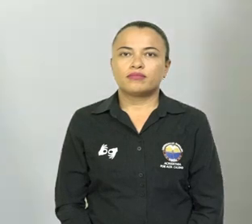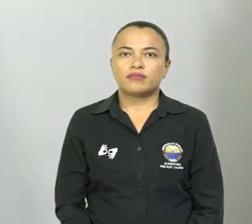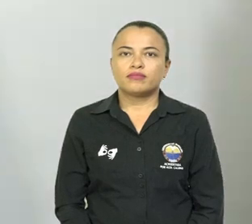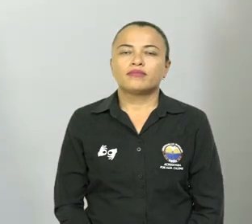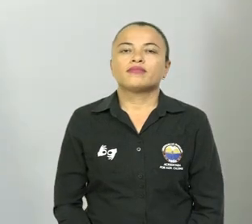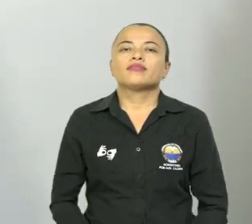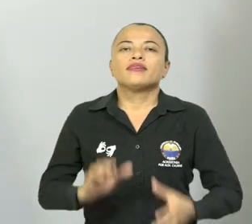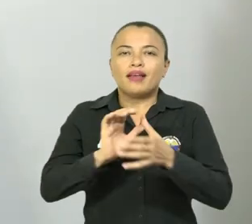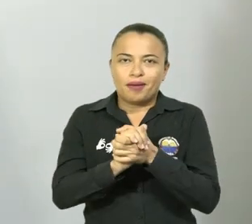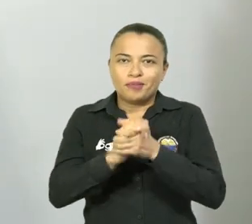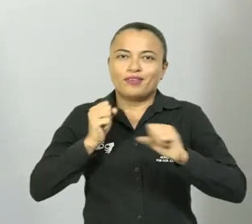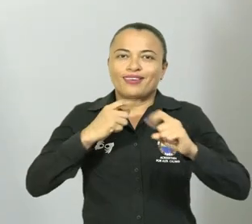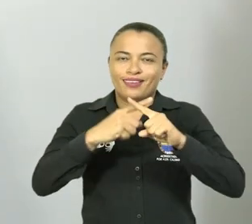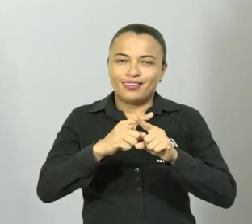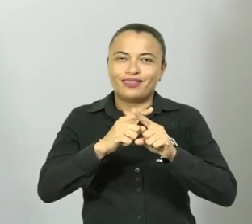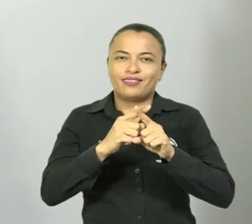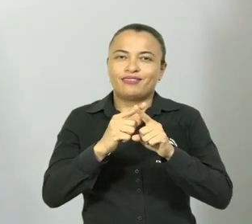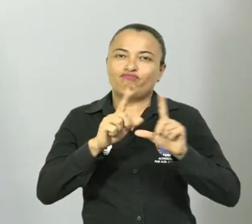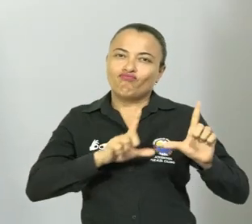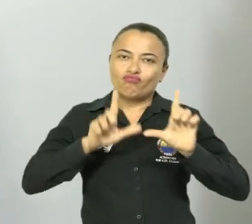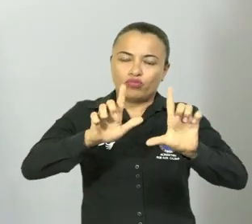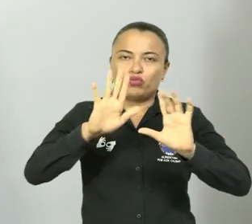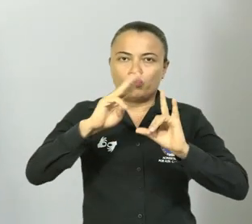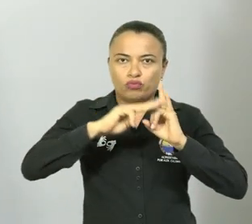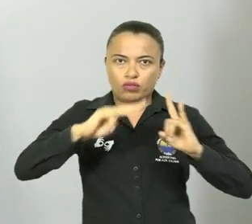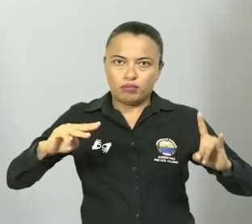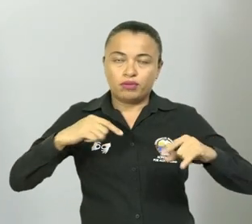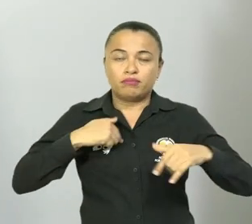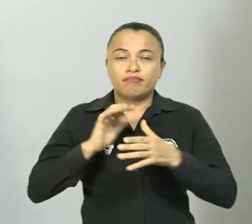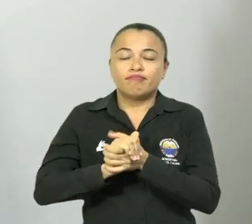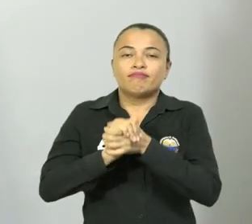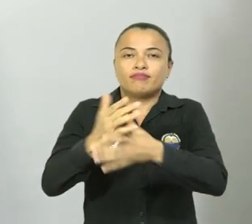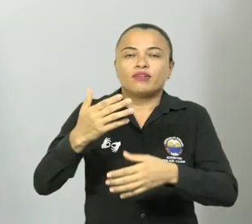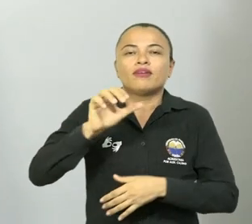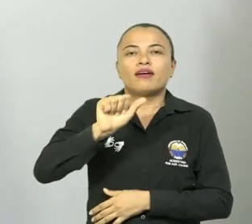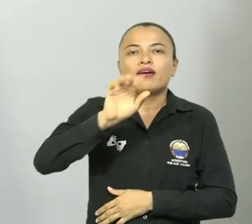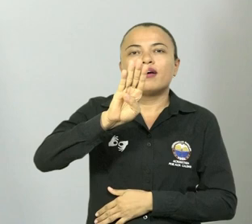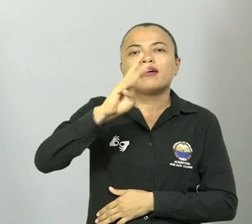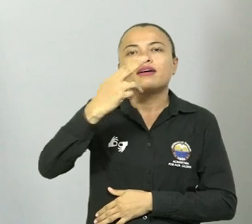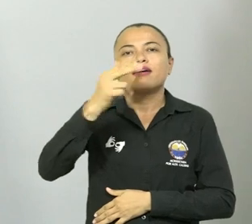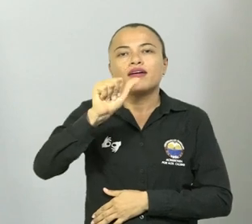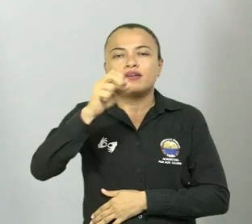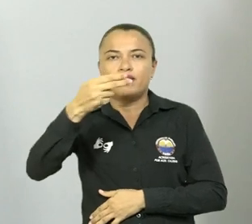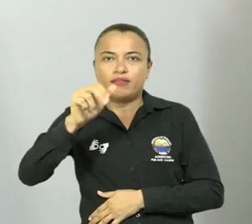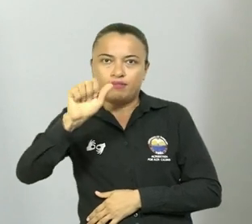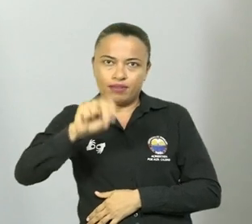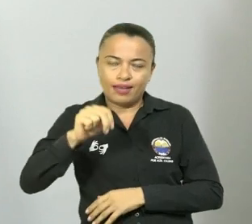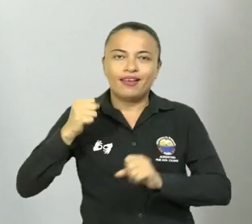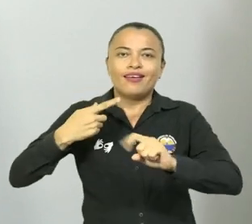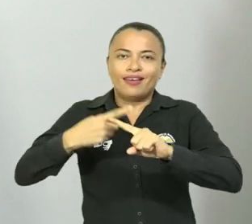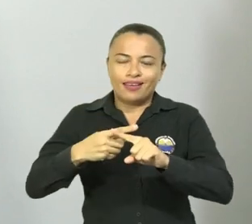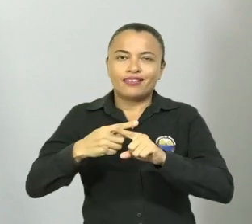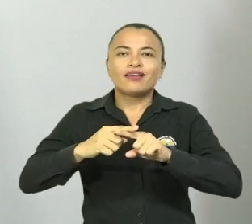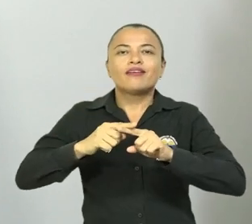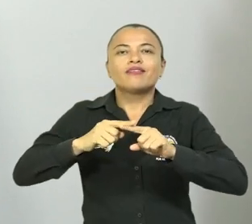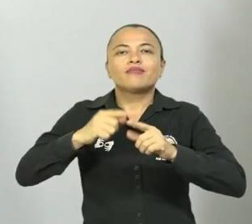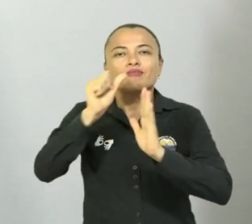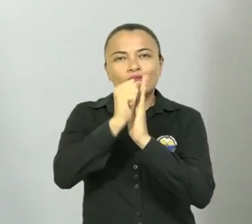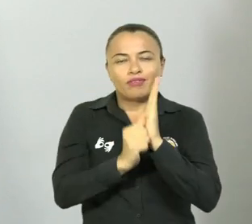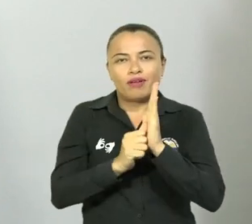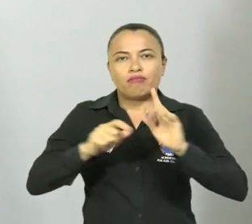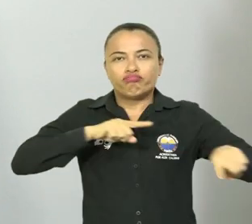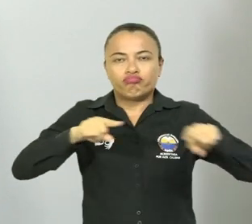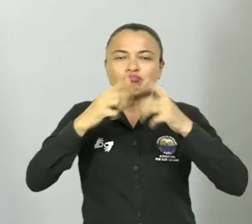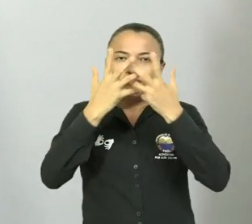Amigo grabado de la Universidad del Magdalena, los saluda Abraham David Hernández Gutiérrez, egresado del Programa de Administración de Empresas